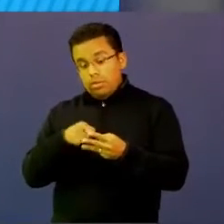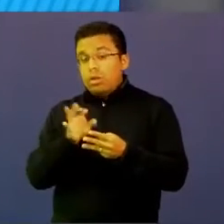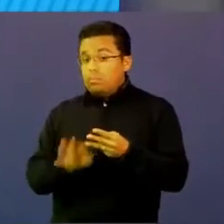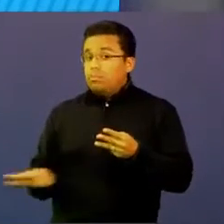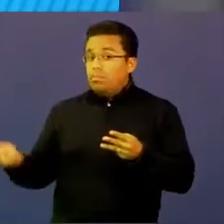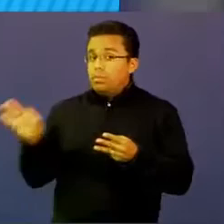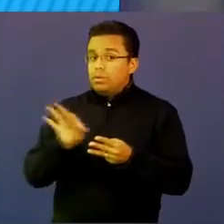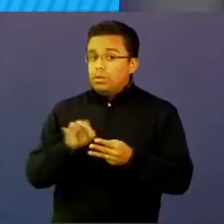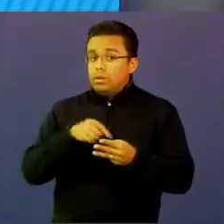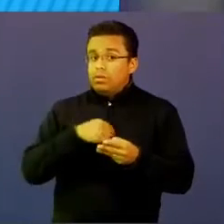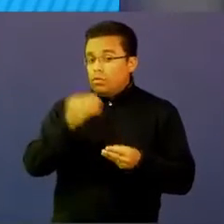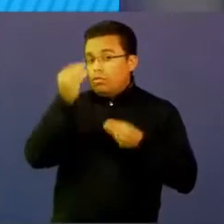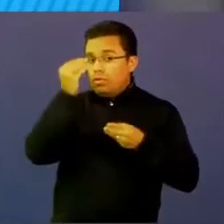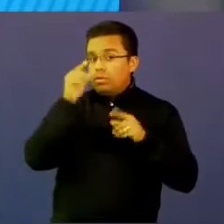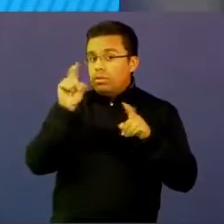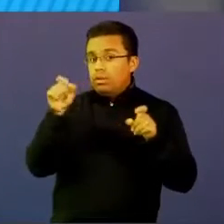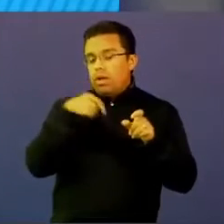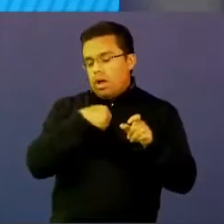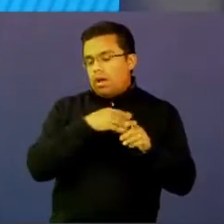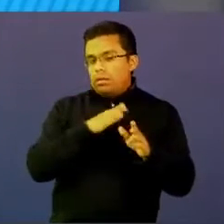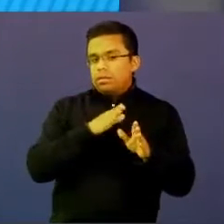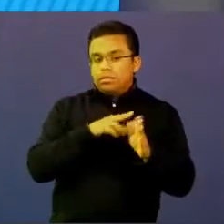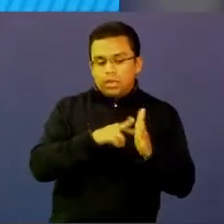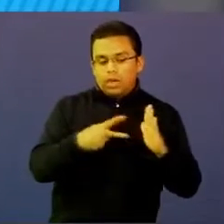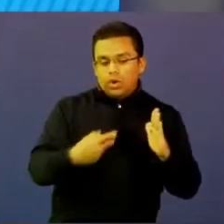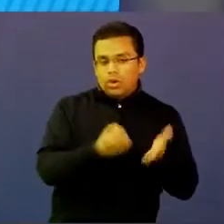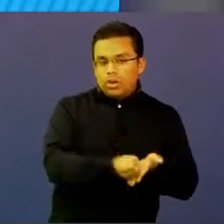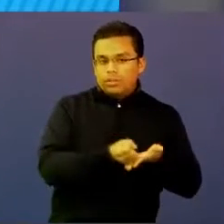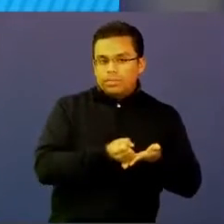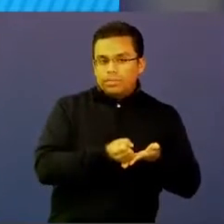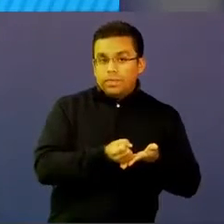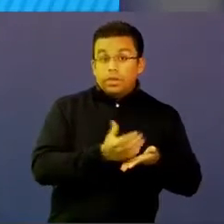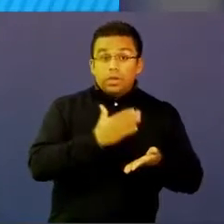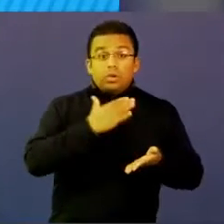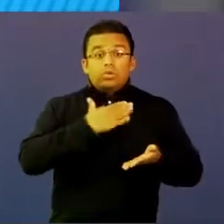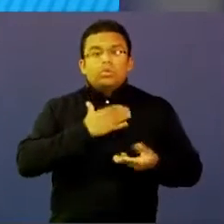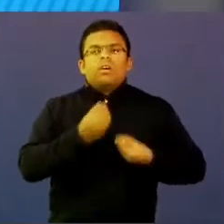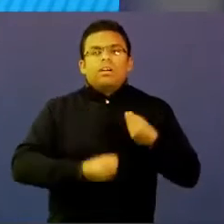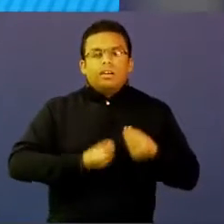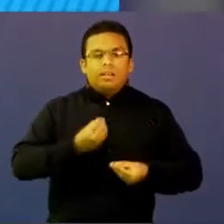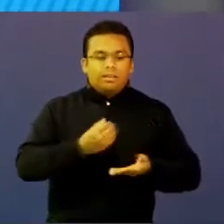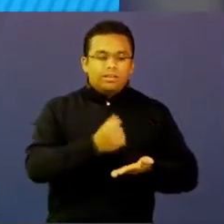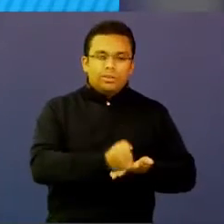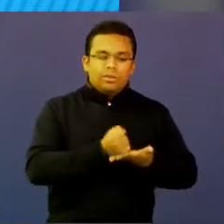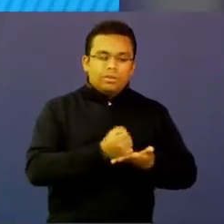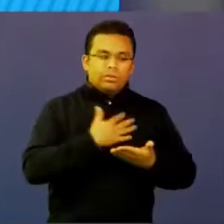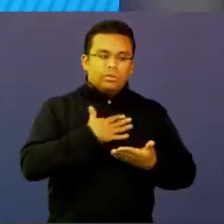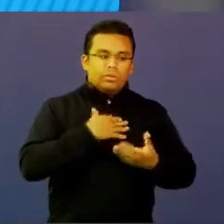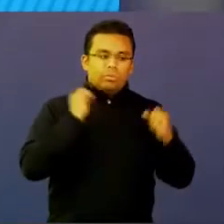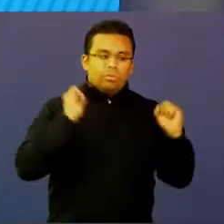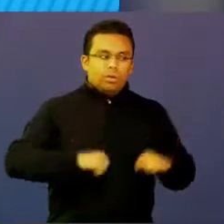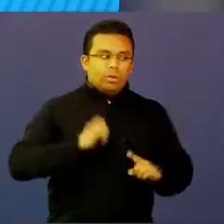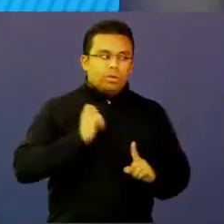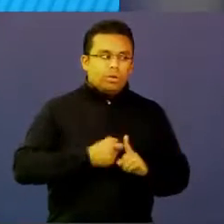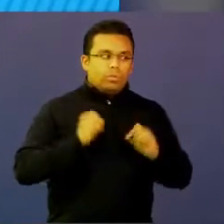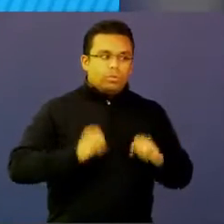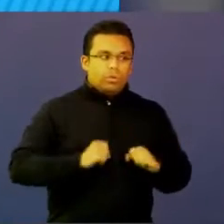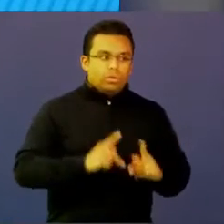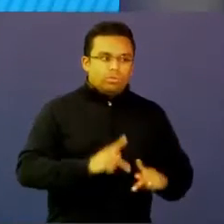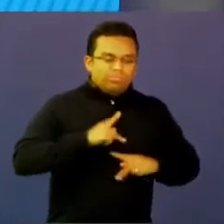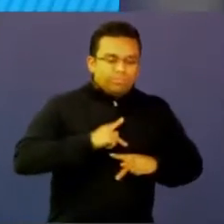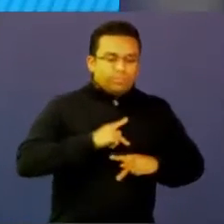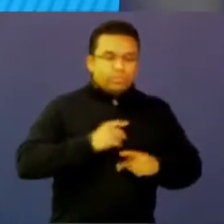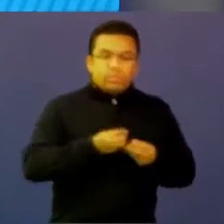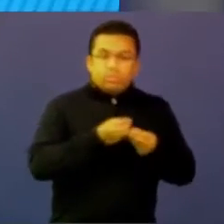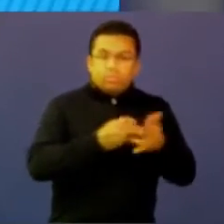formación mediados por tecnología en donde yo tengo que ser un sujeto capaz de apropiar gran